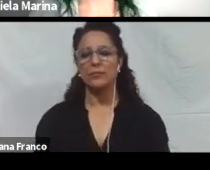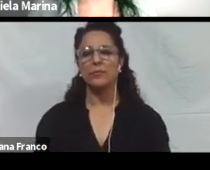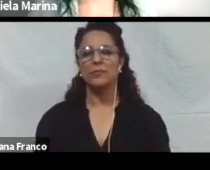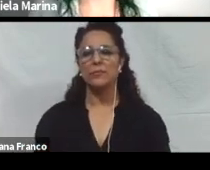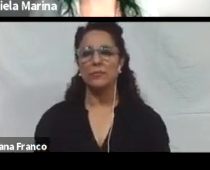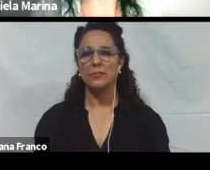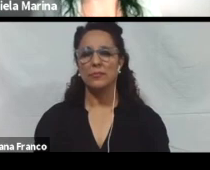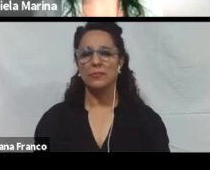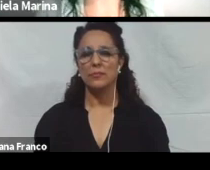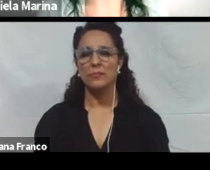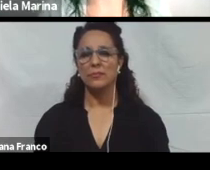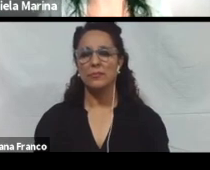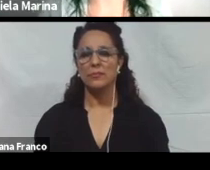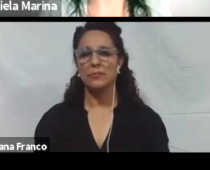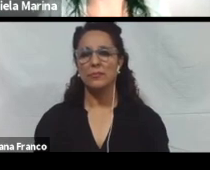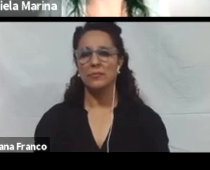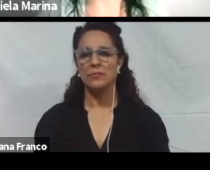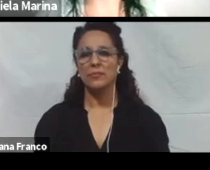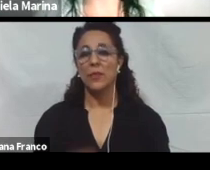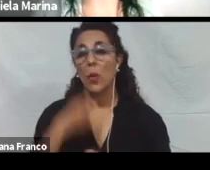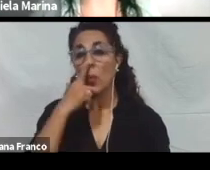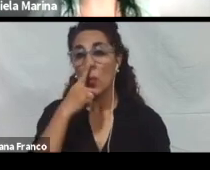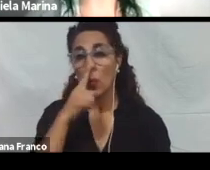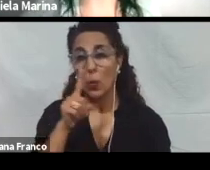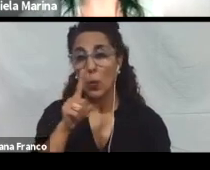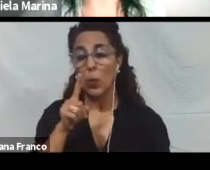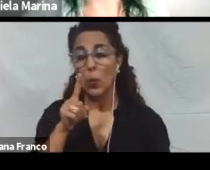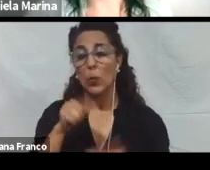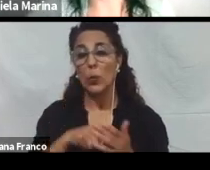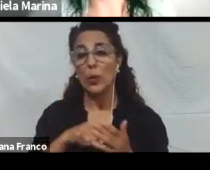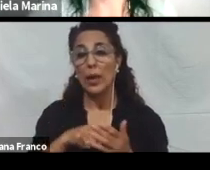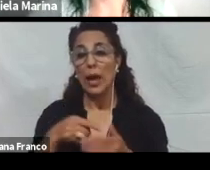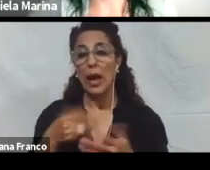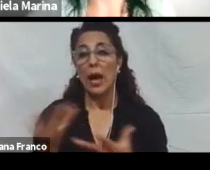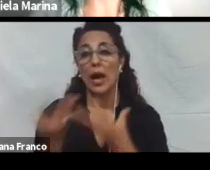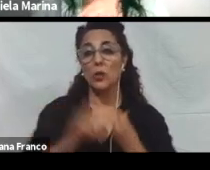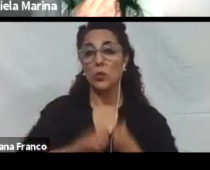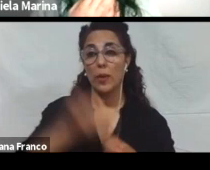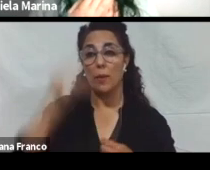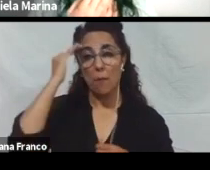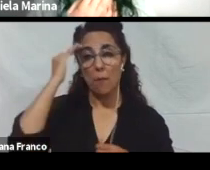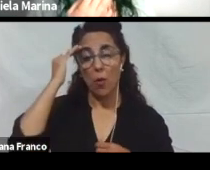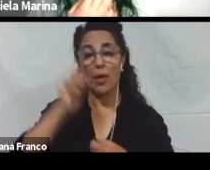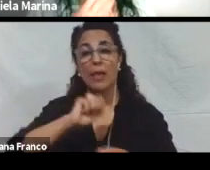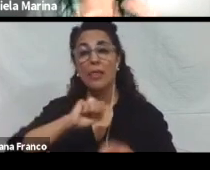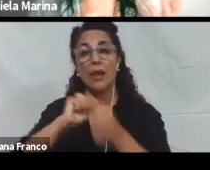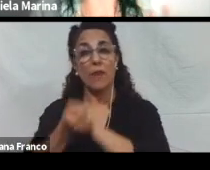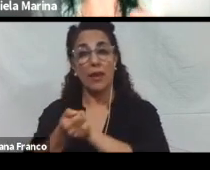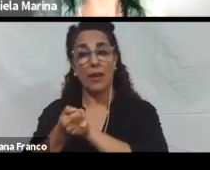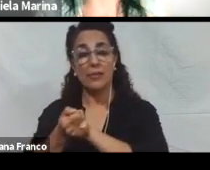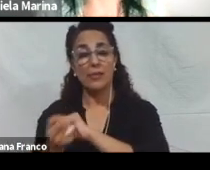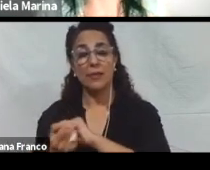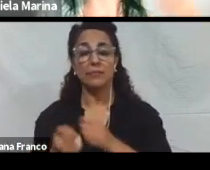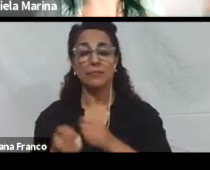Y el último punto es apoyar la memoria y la transferencia de conocimiento. Por ejemplo, podemos